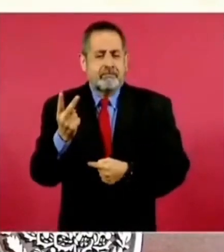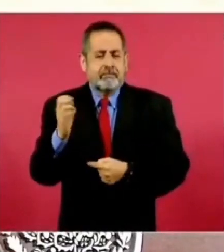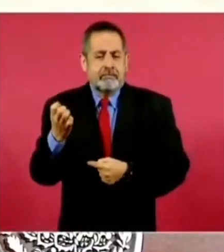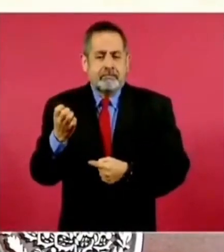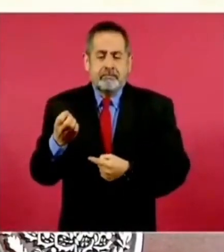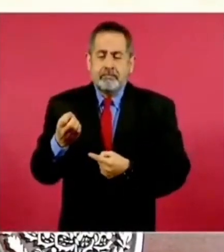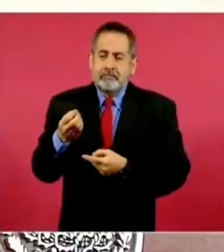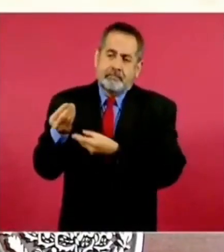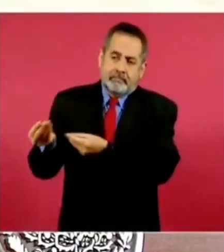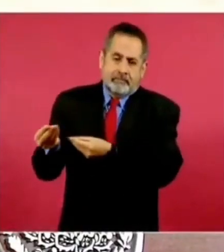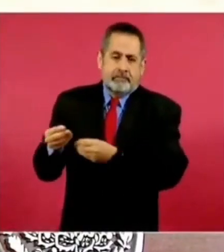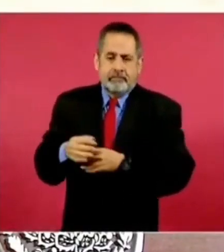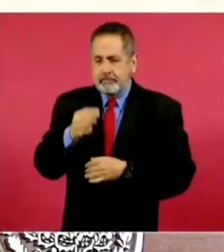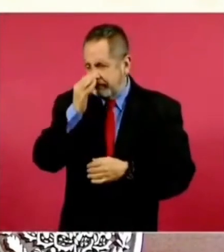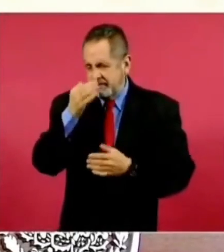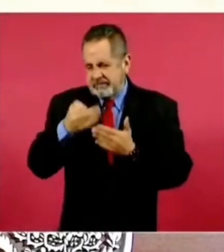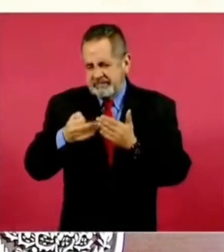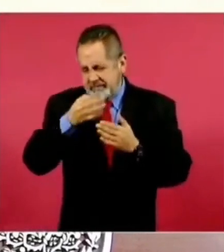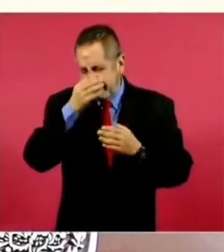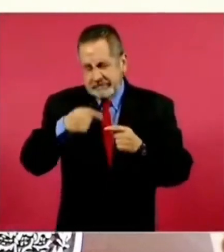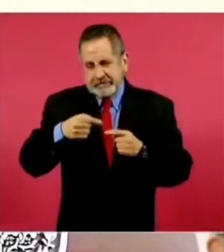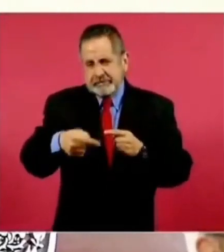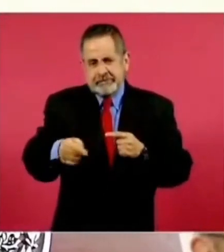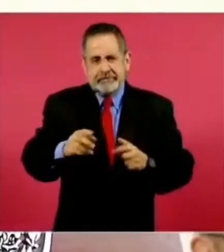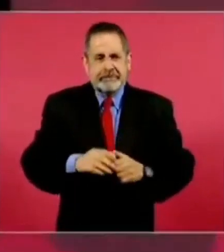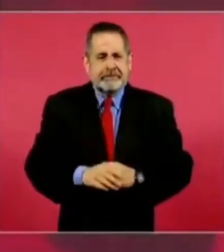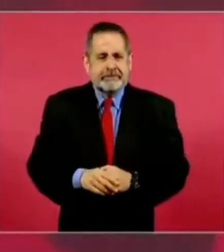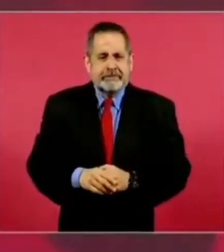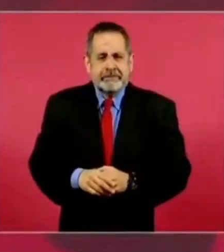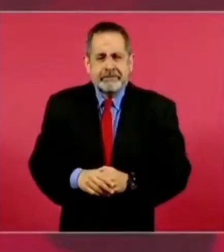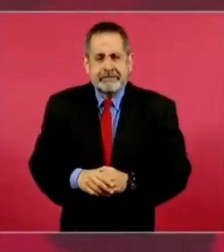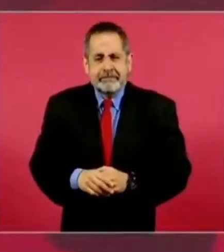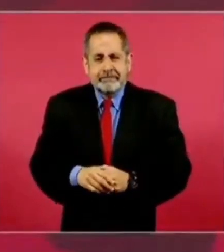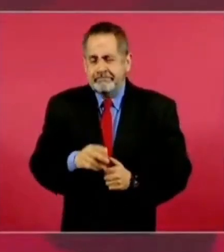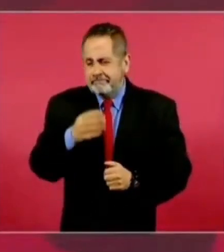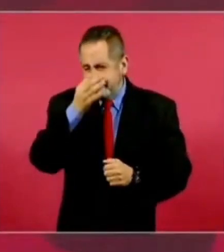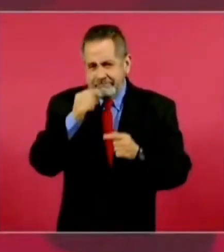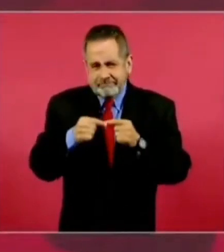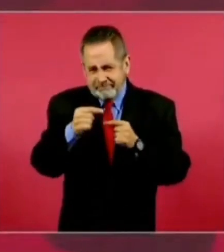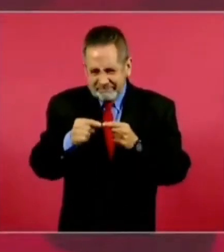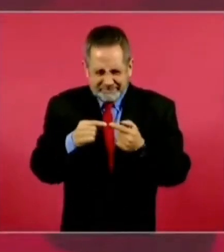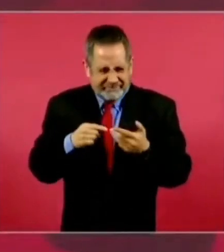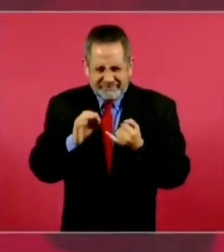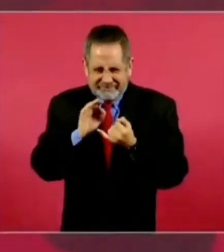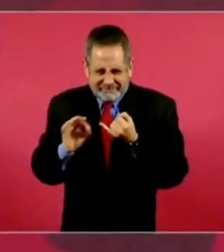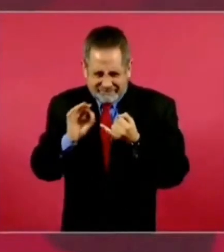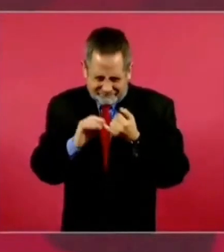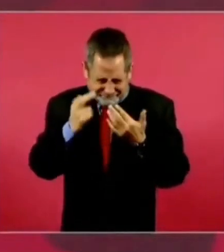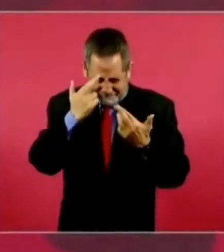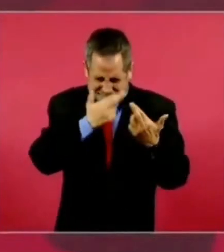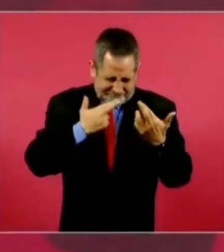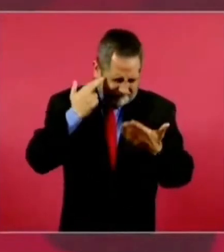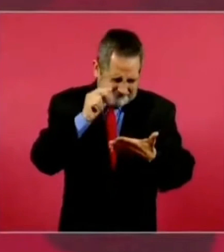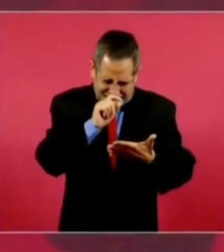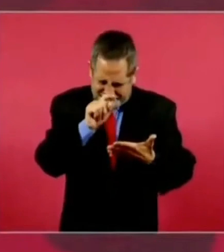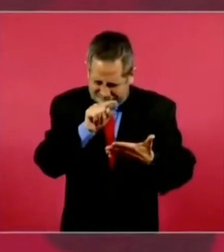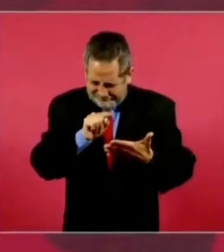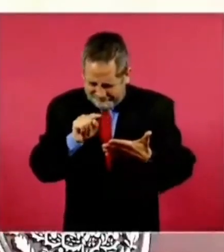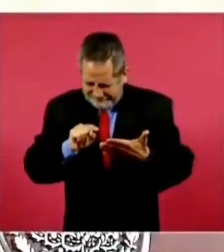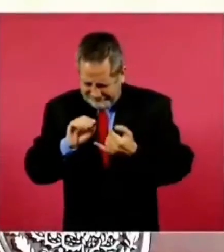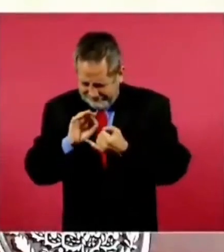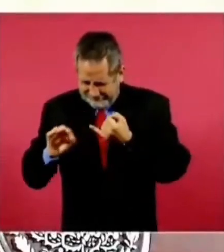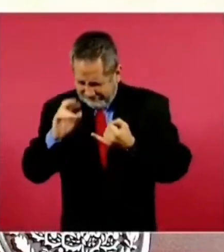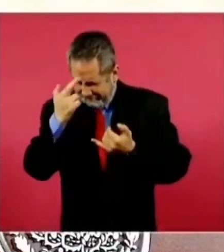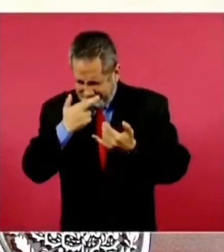ya me faltan muy pocos días, estoy ya al final de la revisión, pero también